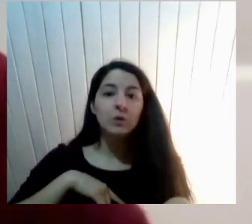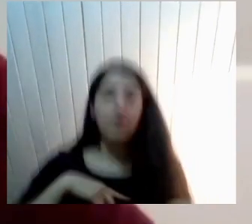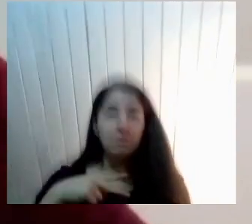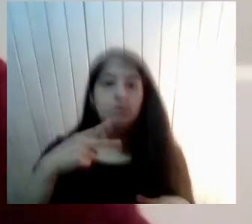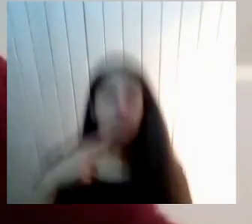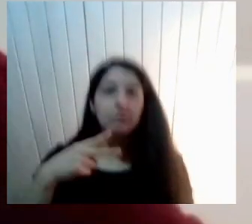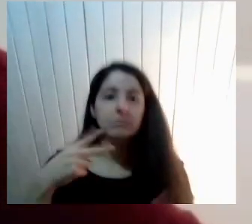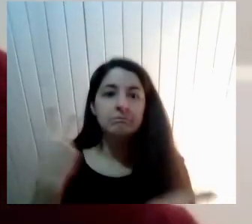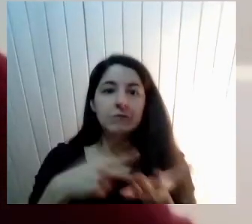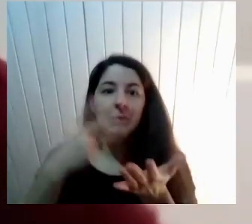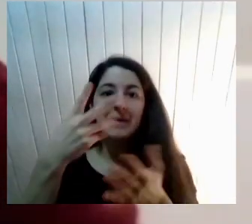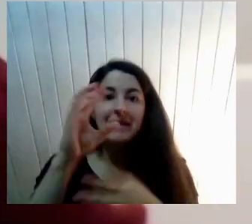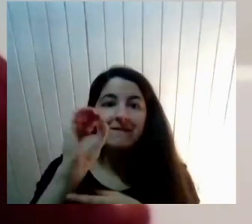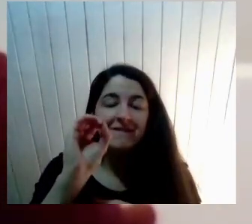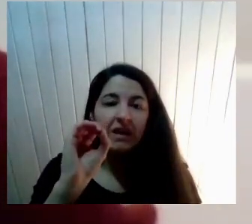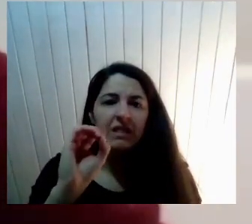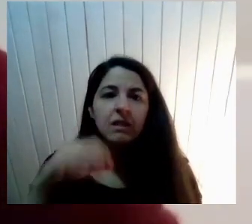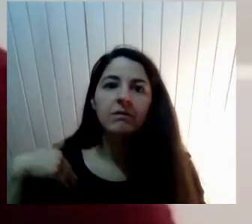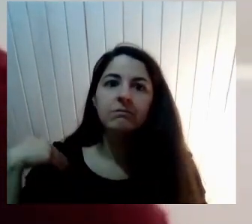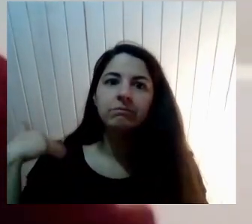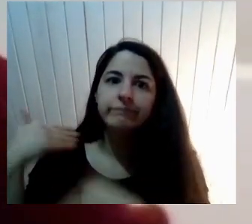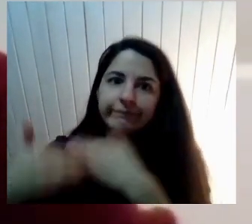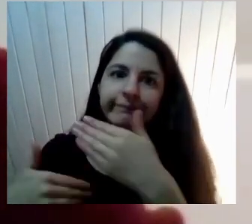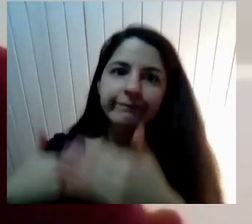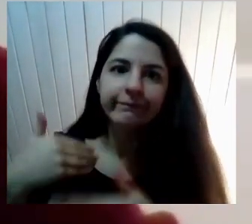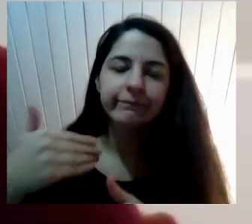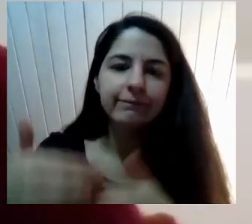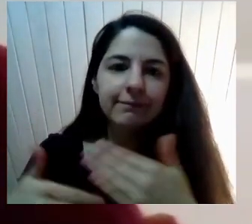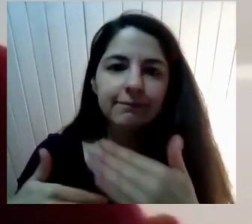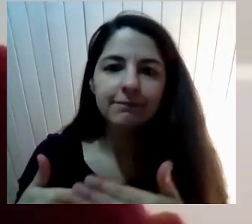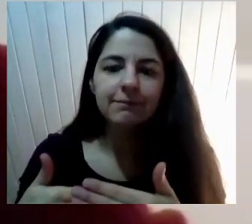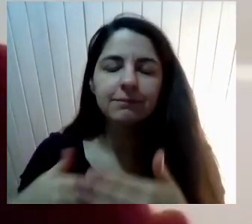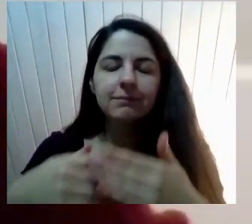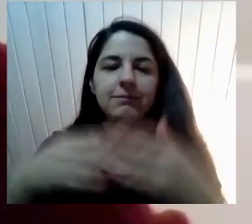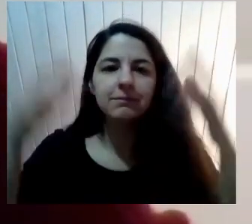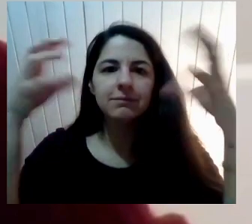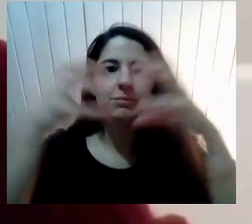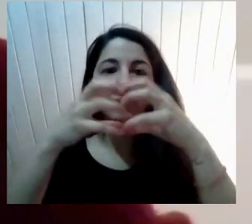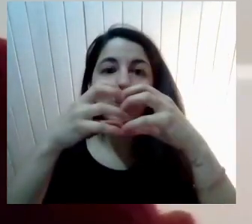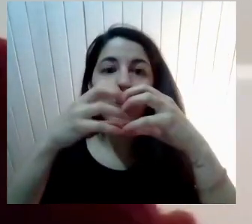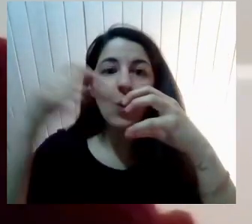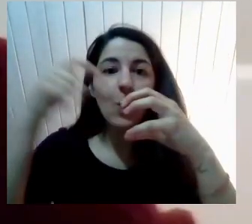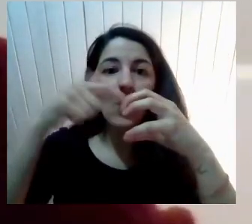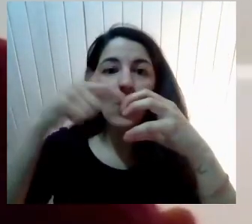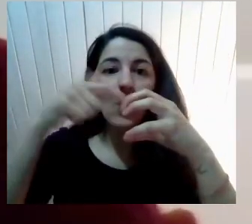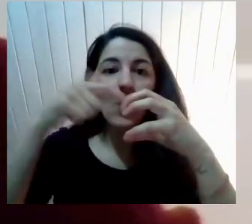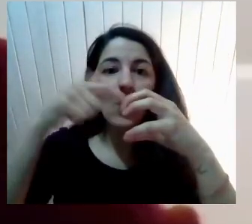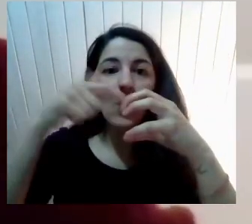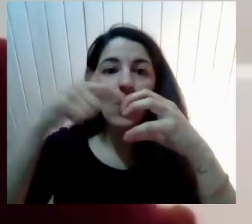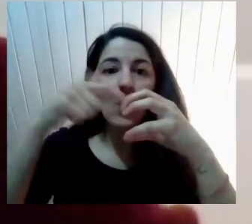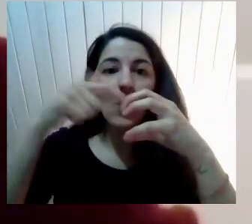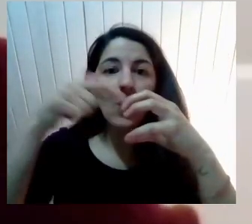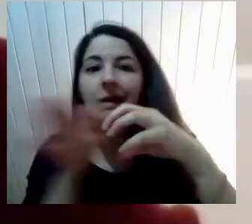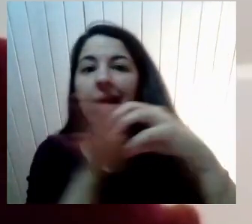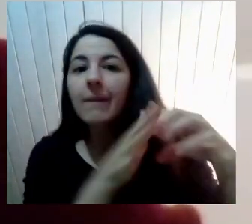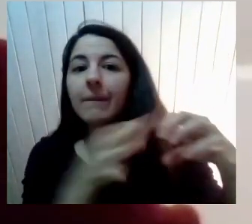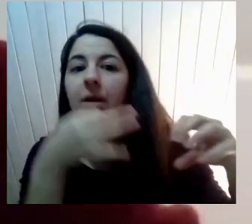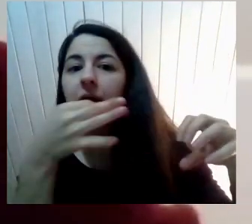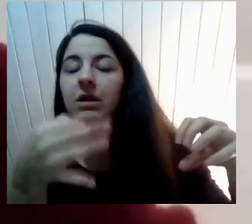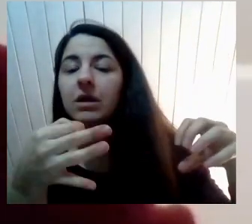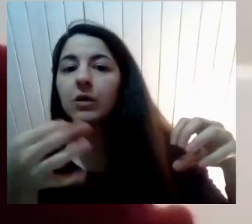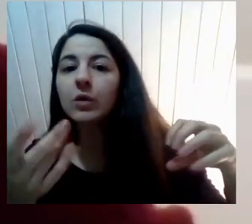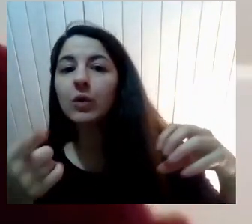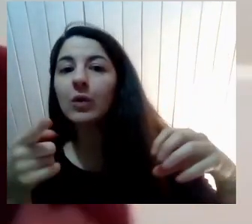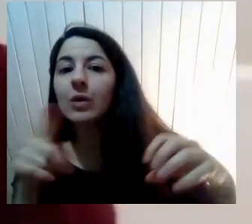muchas formas Frente a eso Y que también Ahí aprovecho De comentar Rosario Que le escribí En la interna A la red De docentes feministas